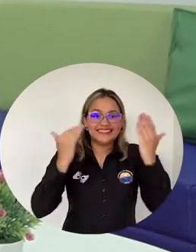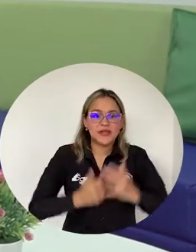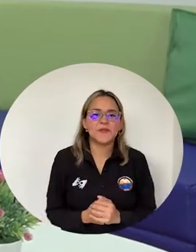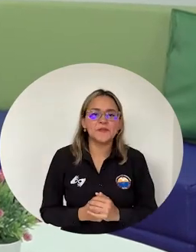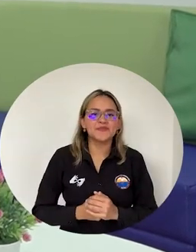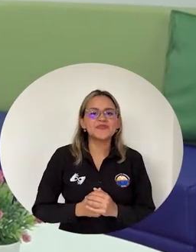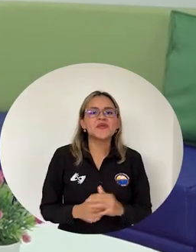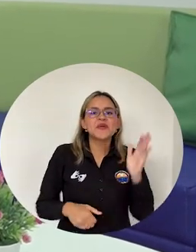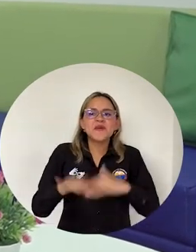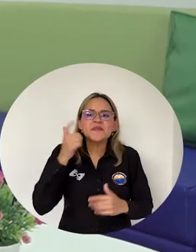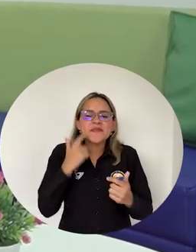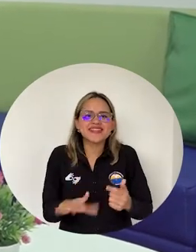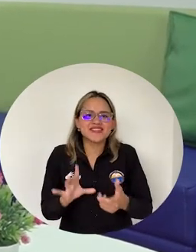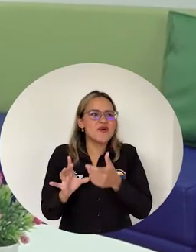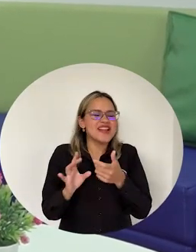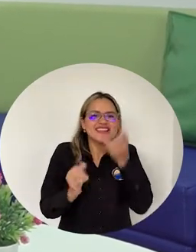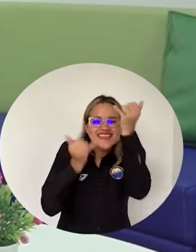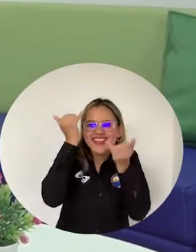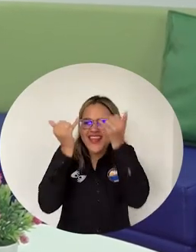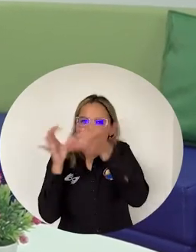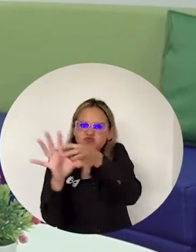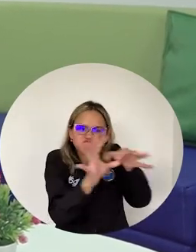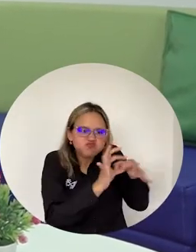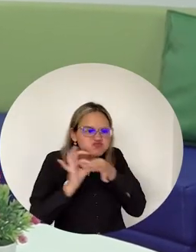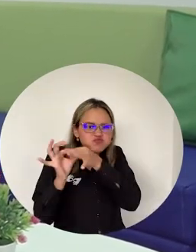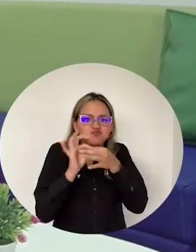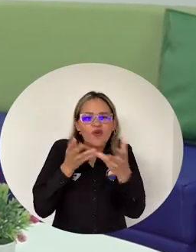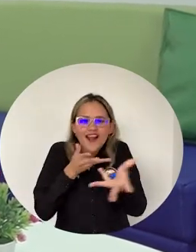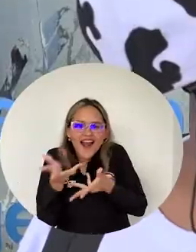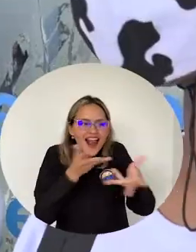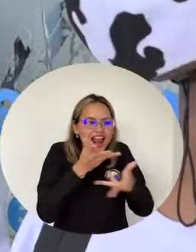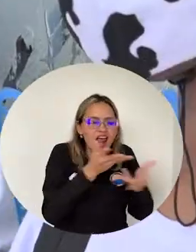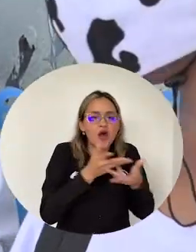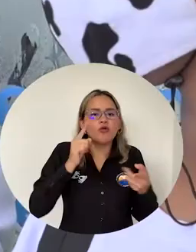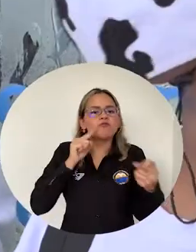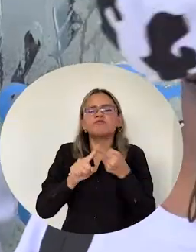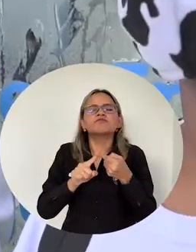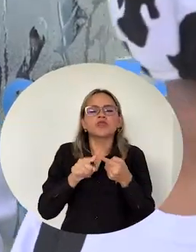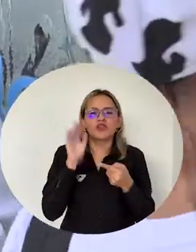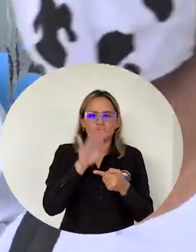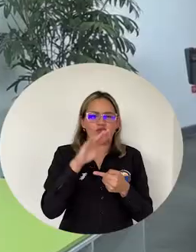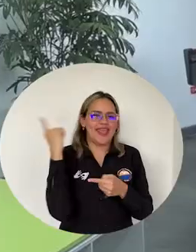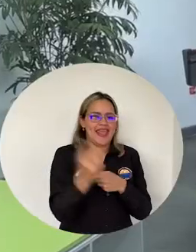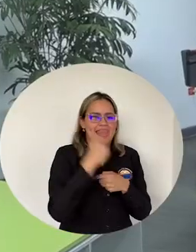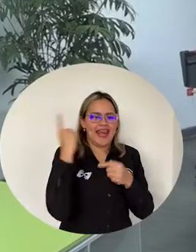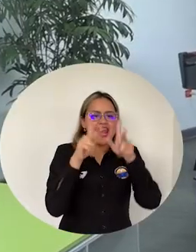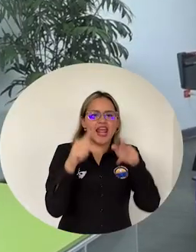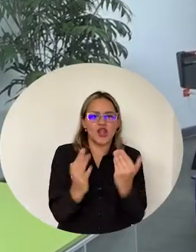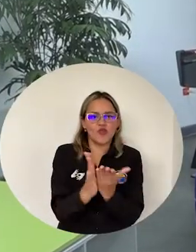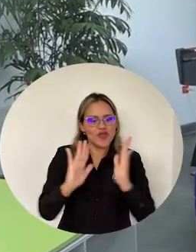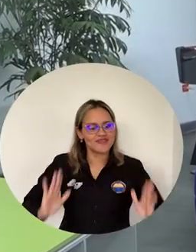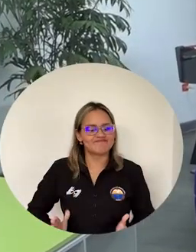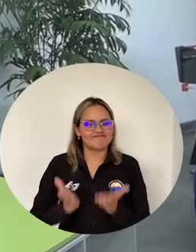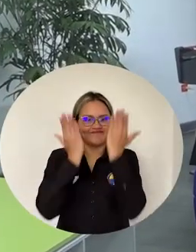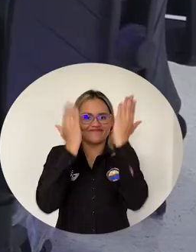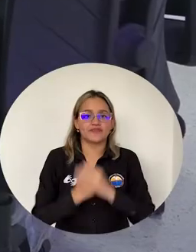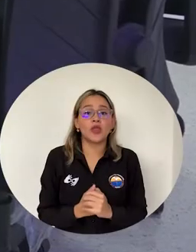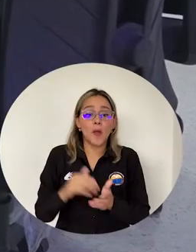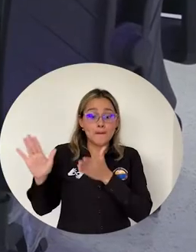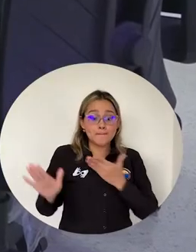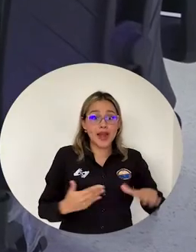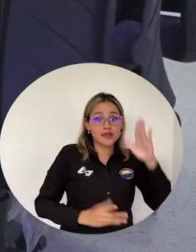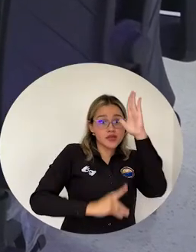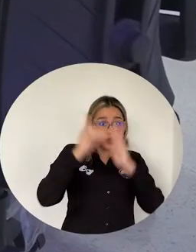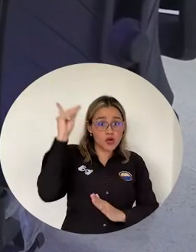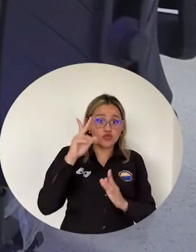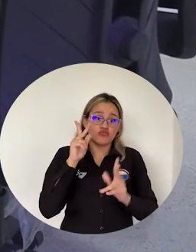entrelazar esas ideas que entre líder y líder Se pueden fundamentar para el bien y beneficio de la mayoría de estudiantes En el